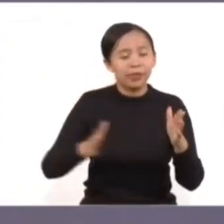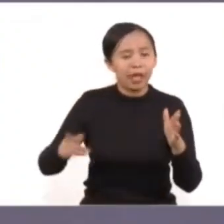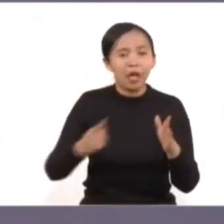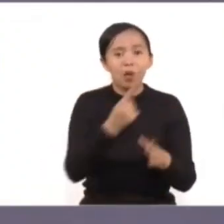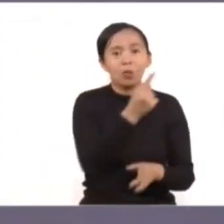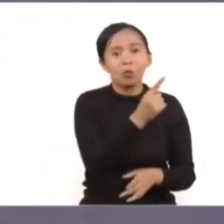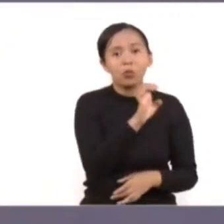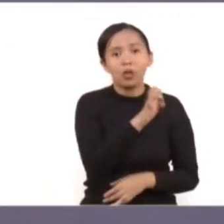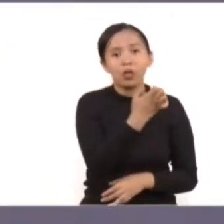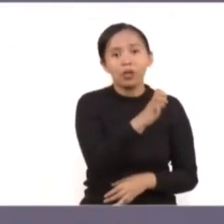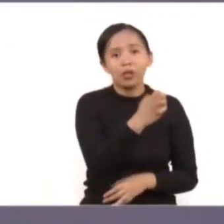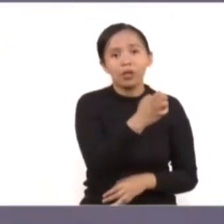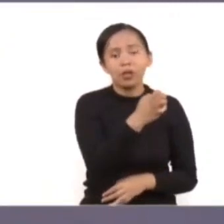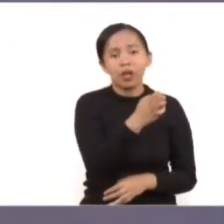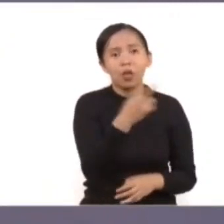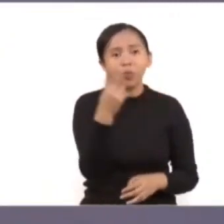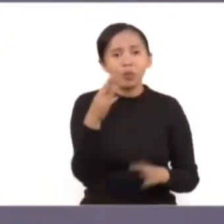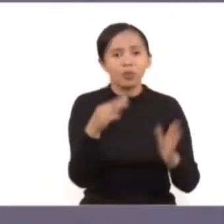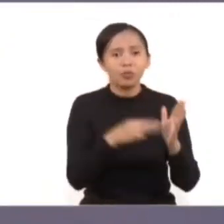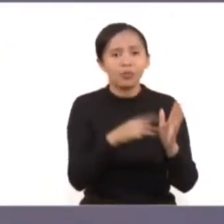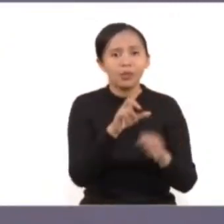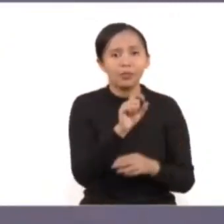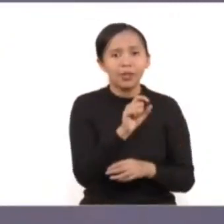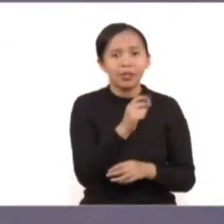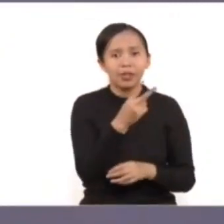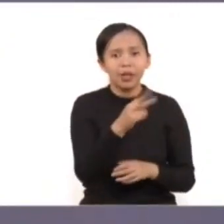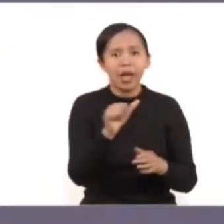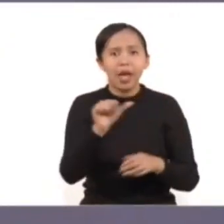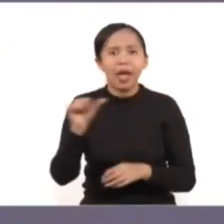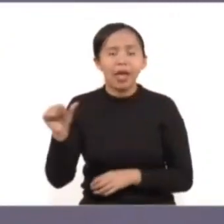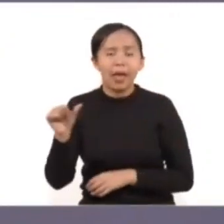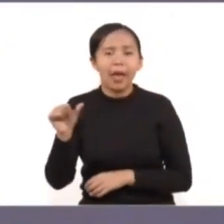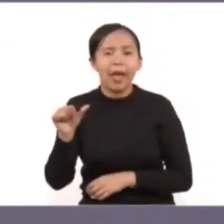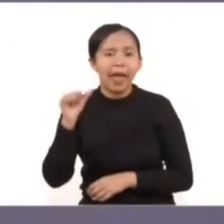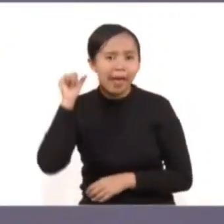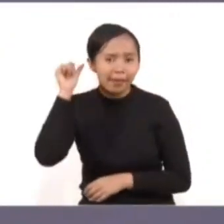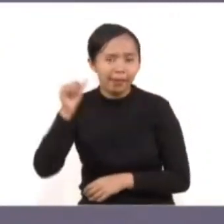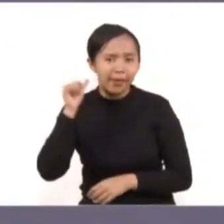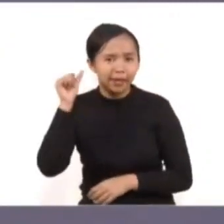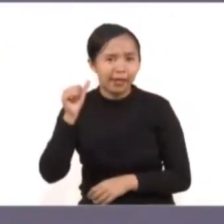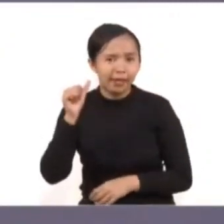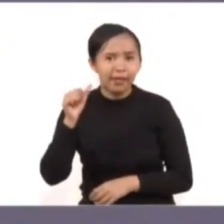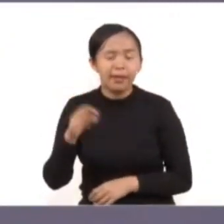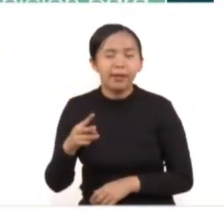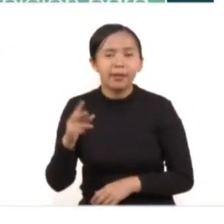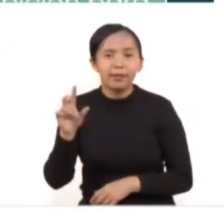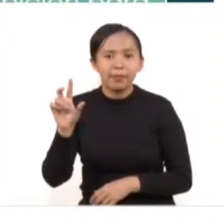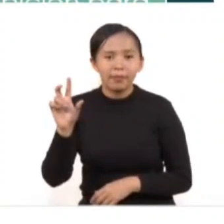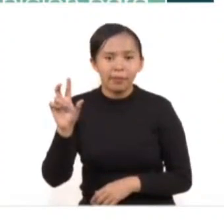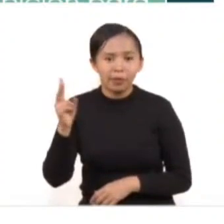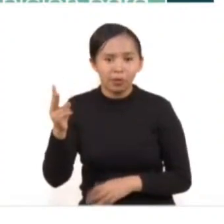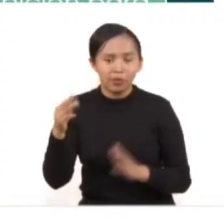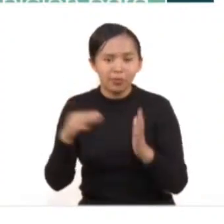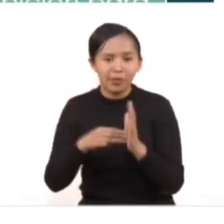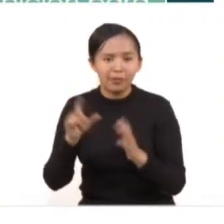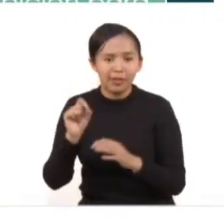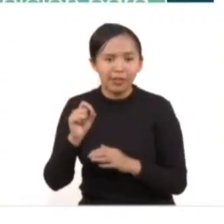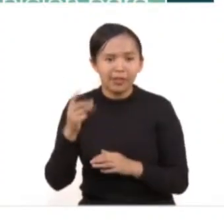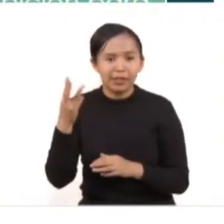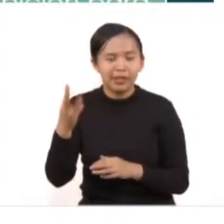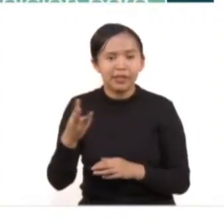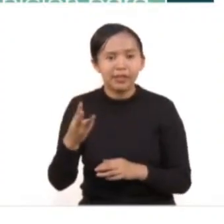1 de enero del 2022 a abril del 2023, se han emitido tres mil